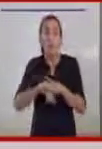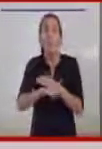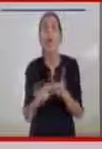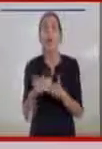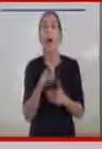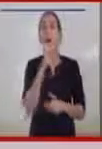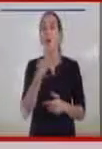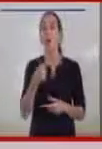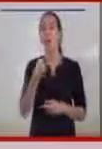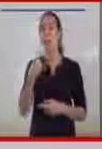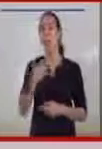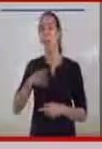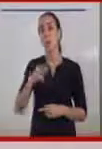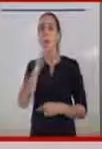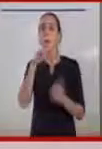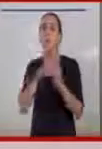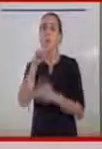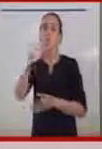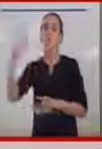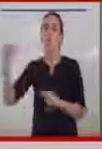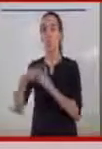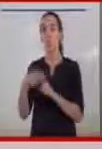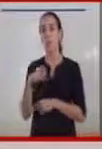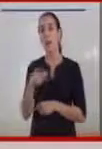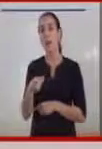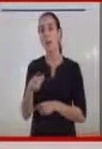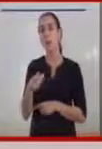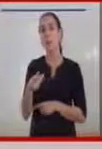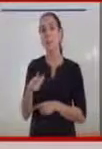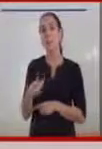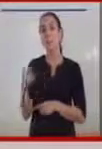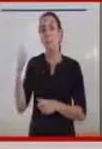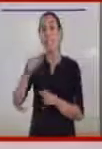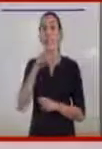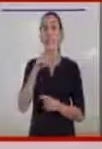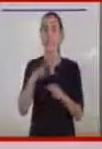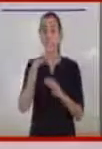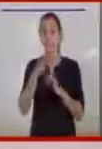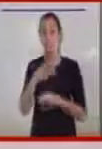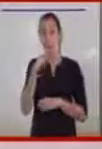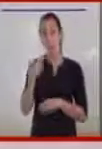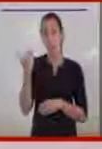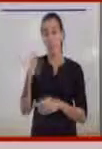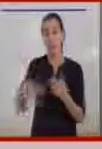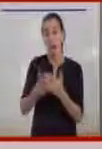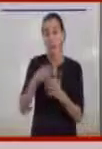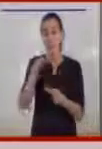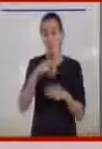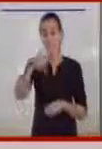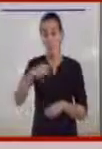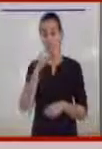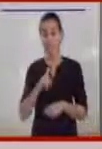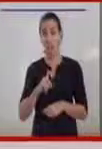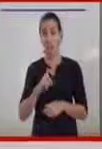decir que alrededor de unos 1.200 usuarios desde septiembre del año pasado a septiembre de este año, en